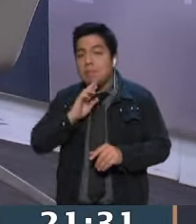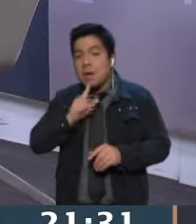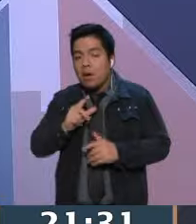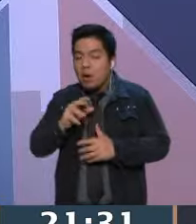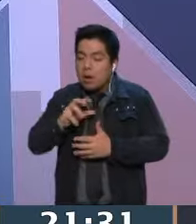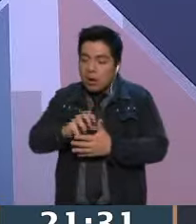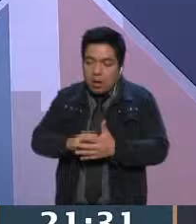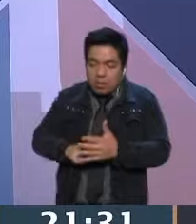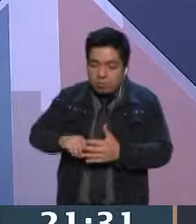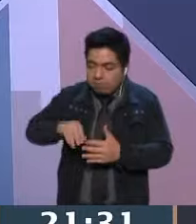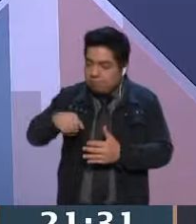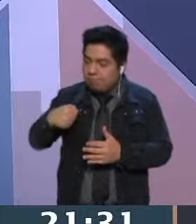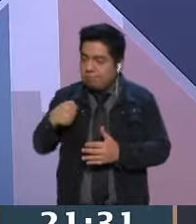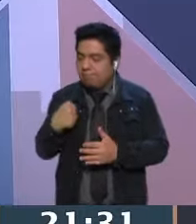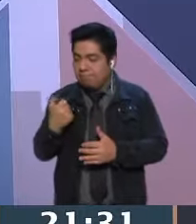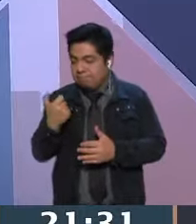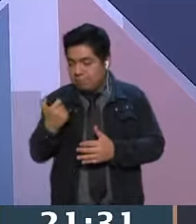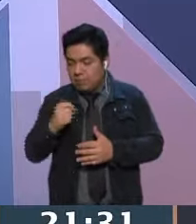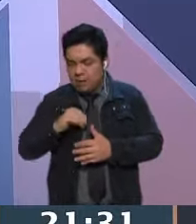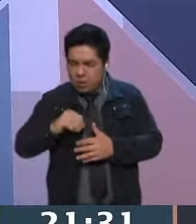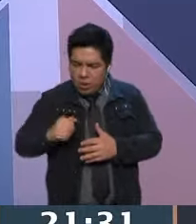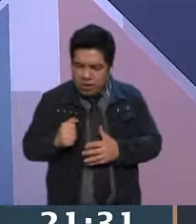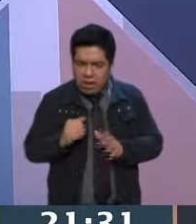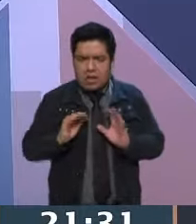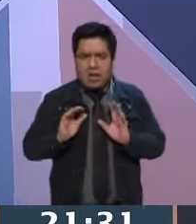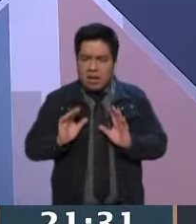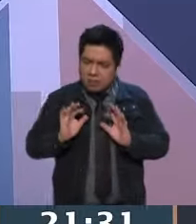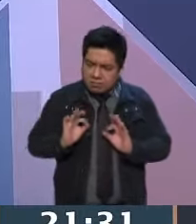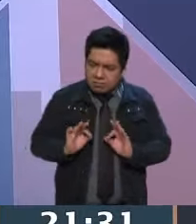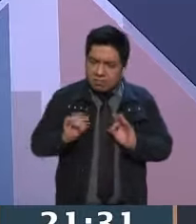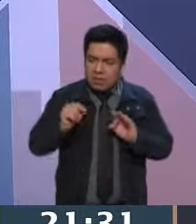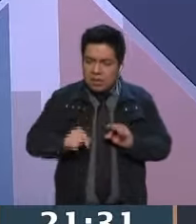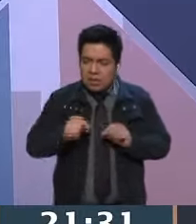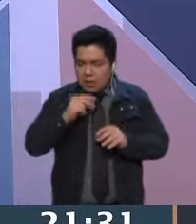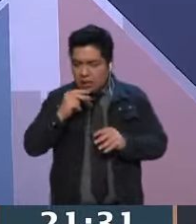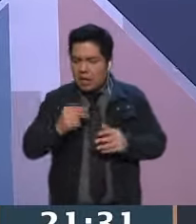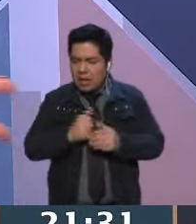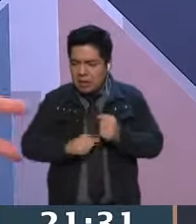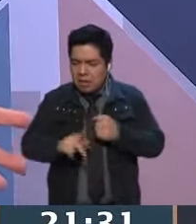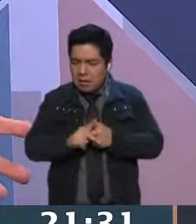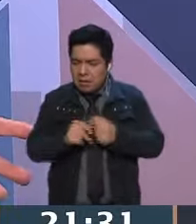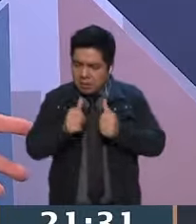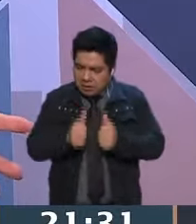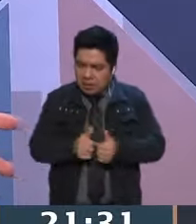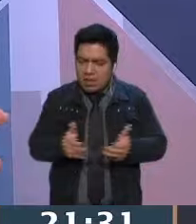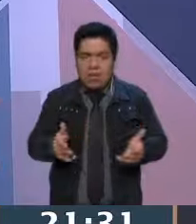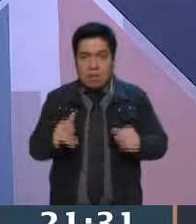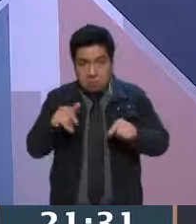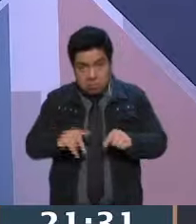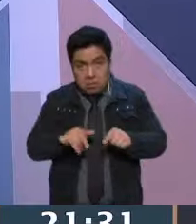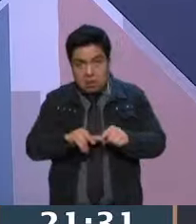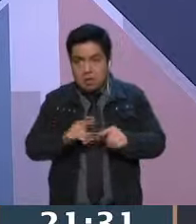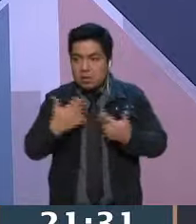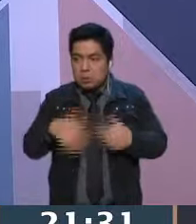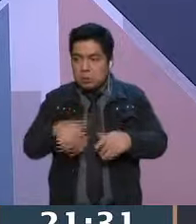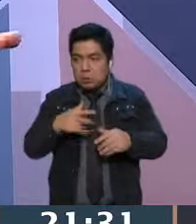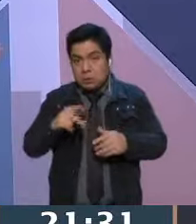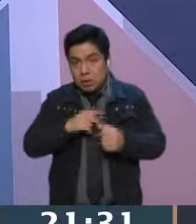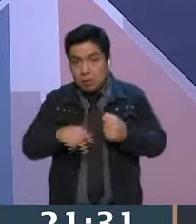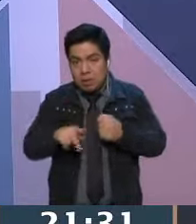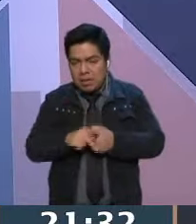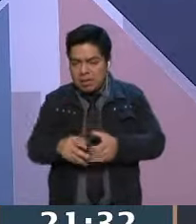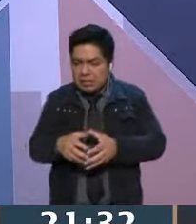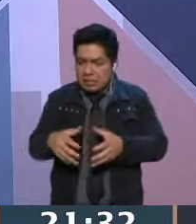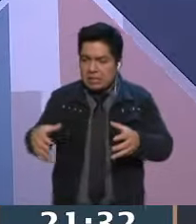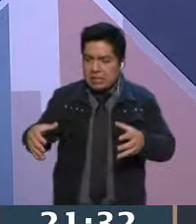y el control, digamos, de una agenda local en el sentido de que tienes un país gigantesco. Y entonces, es un